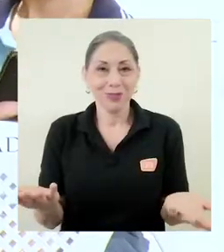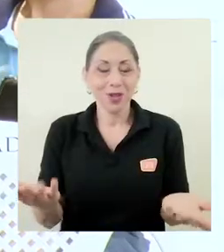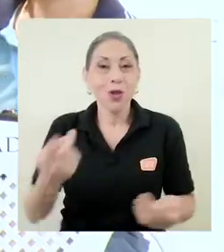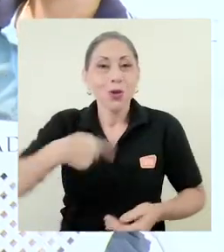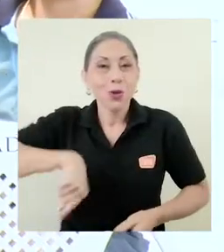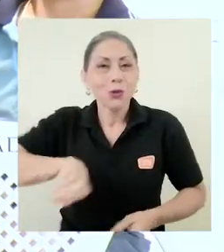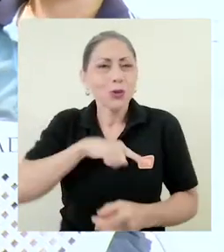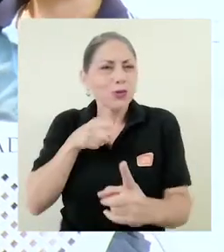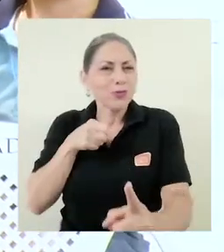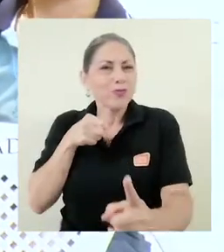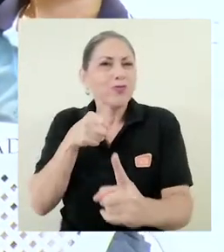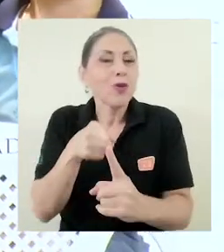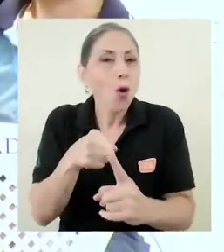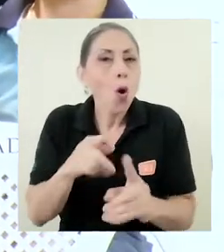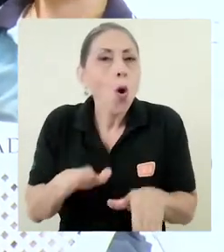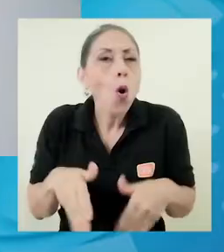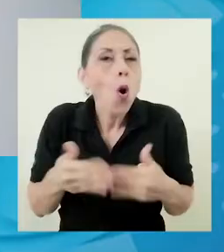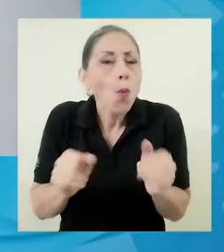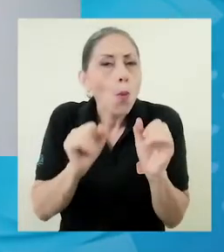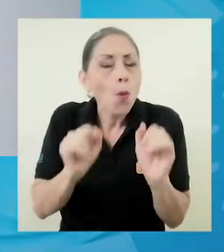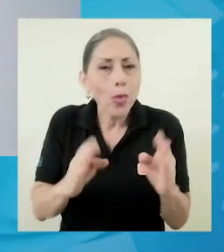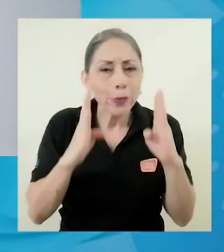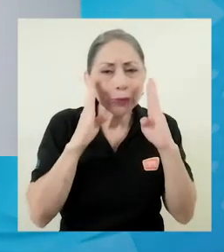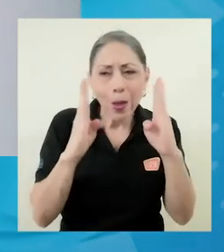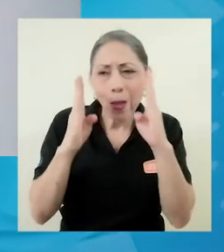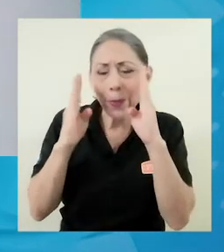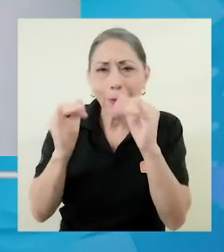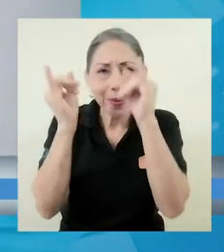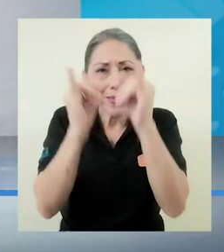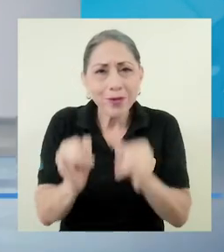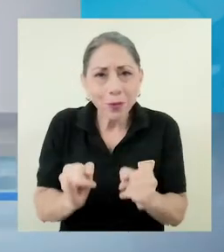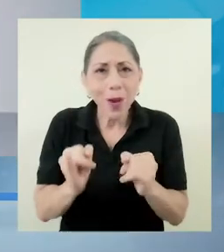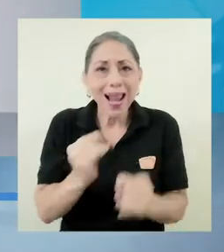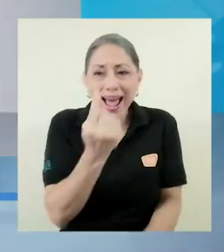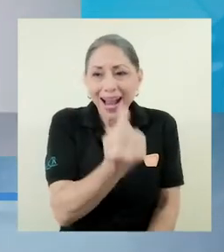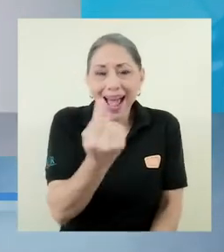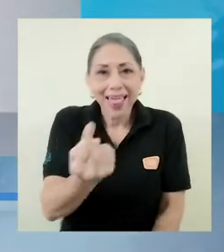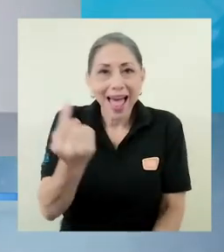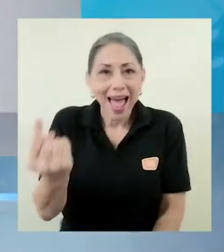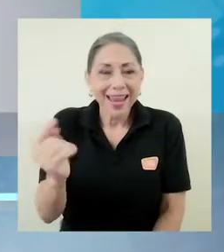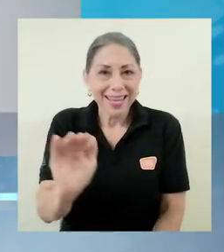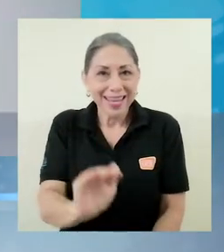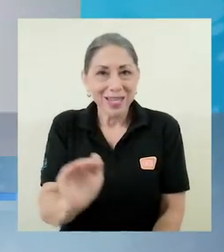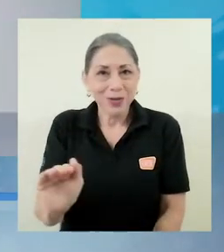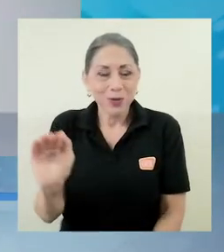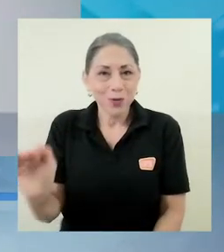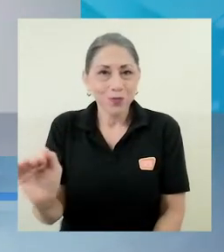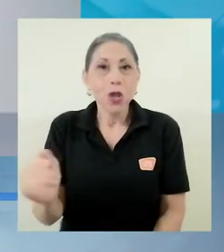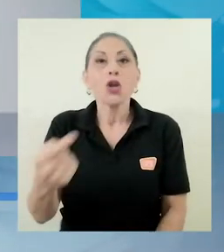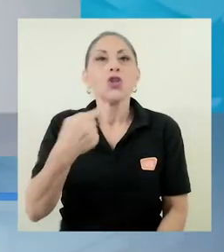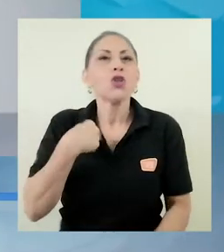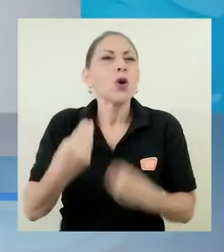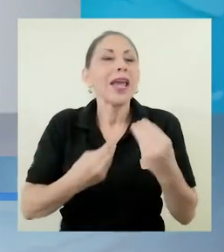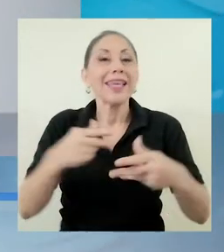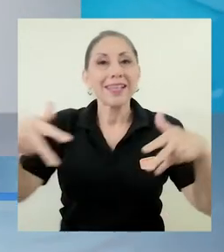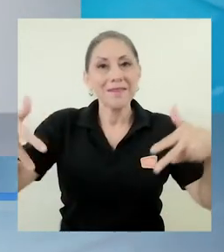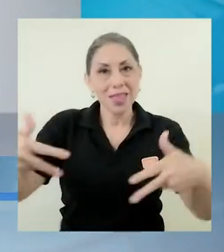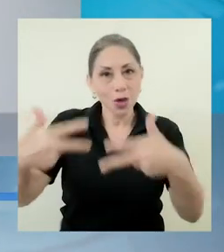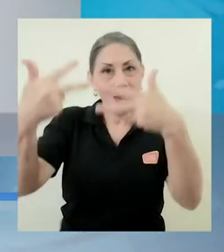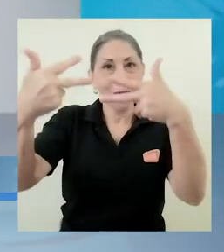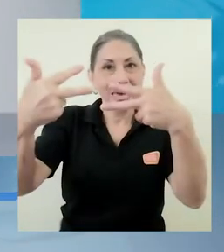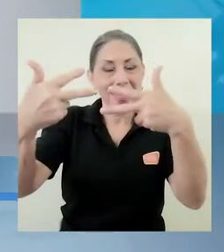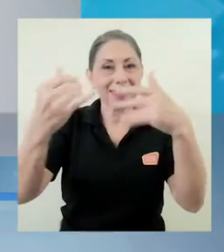cada niño específicamente de una forma individual. Entonces hicimos, bueno, de mi parte hice videollamadas